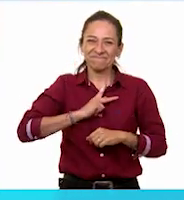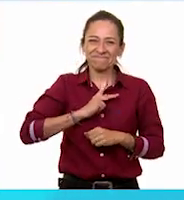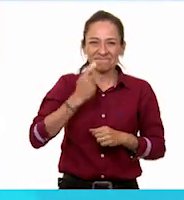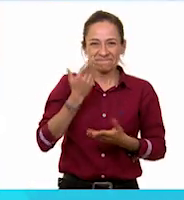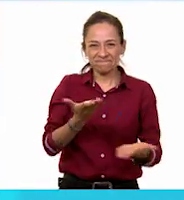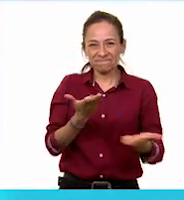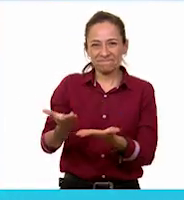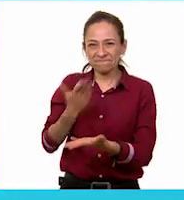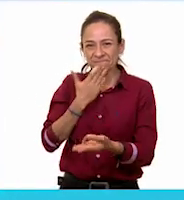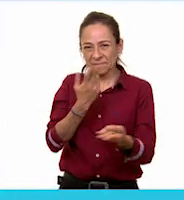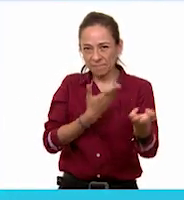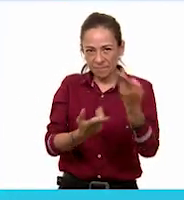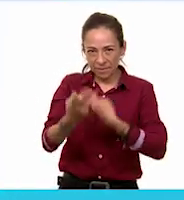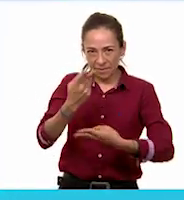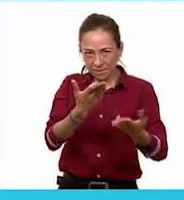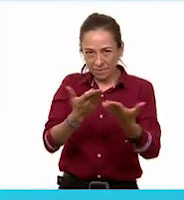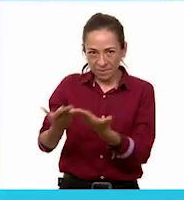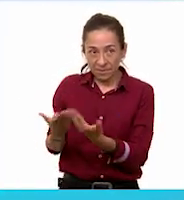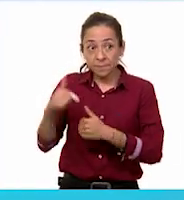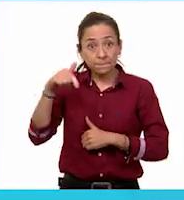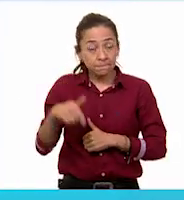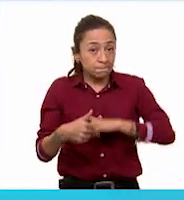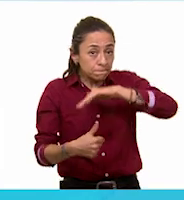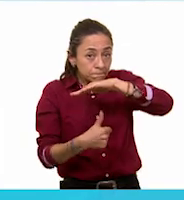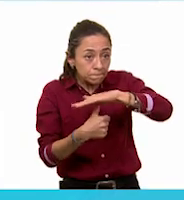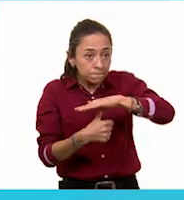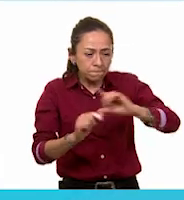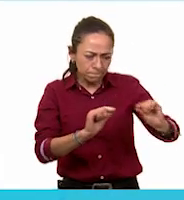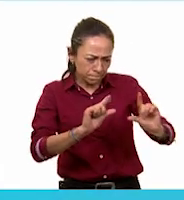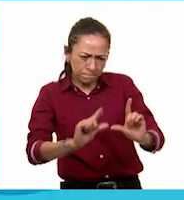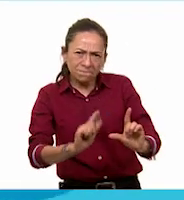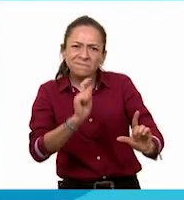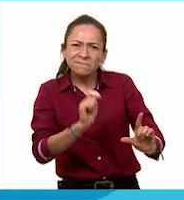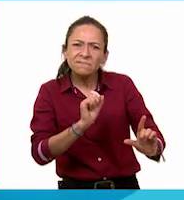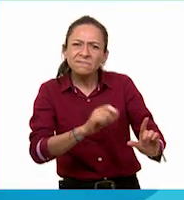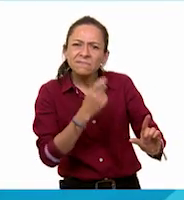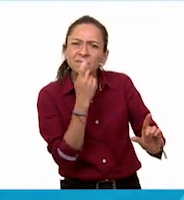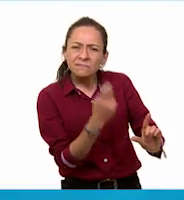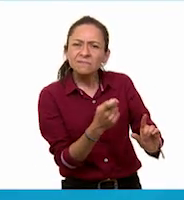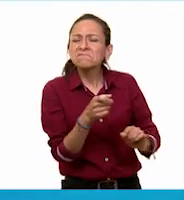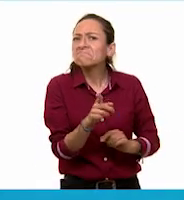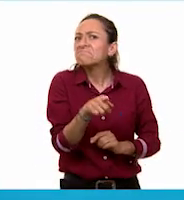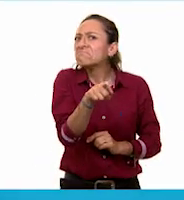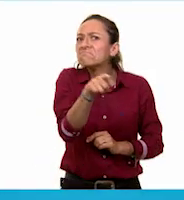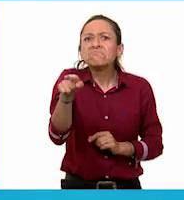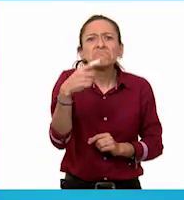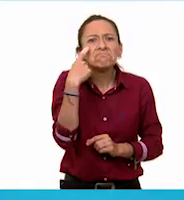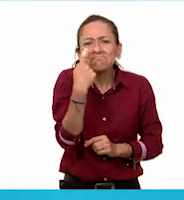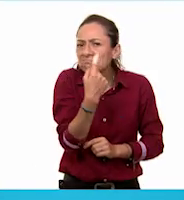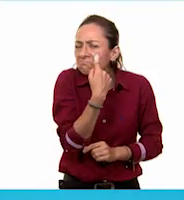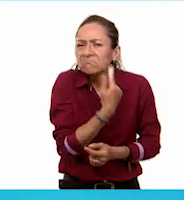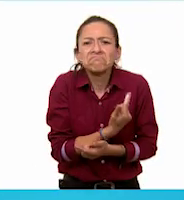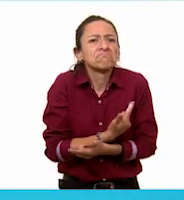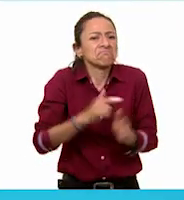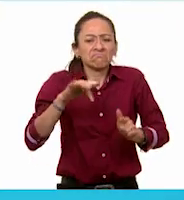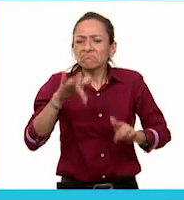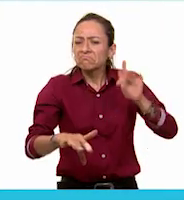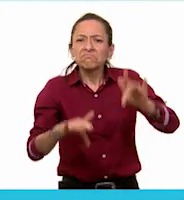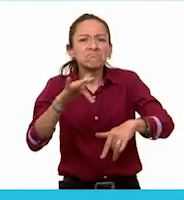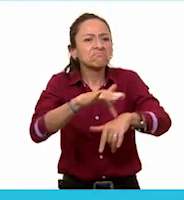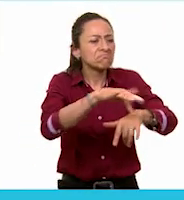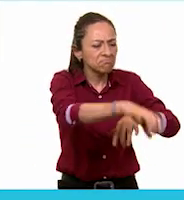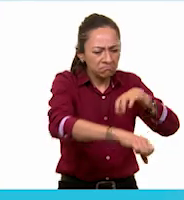En esta mesa, hay un letrero que dice que pueden tomar todos los objetos para que los conozcan mejor,